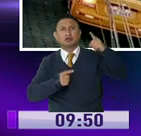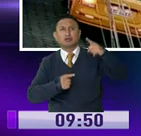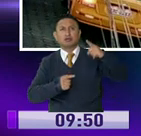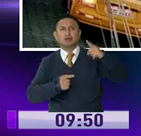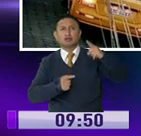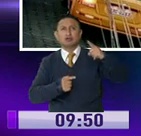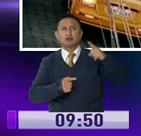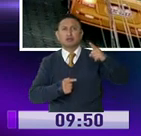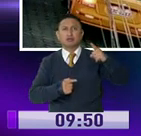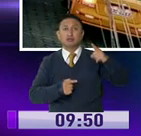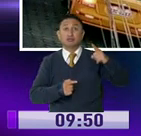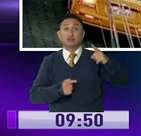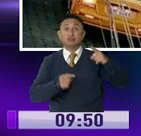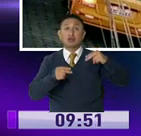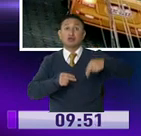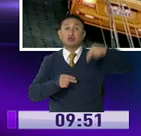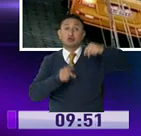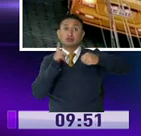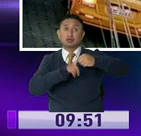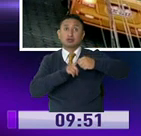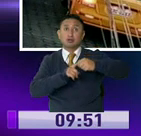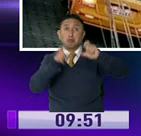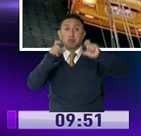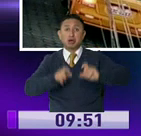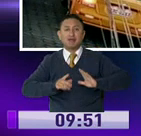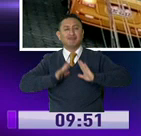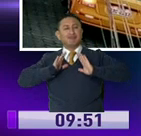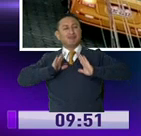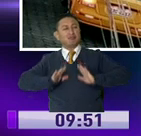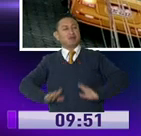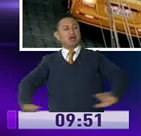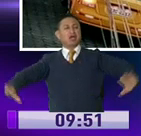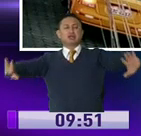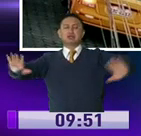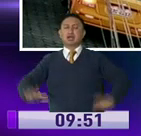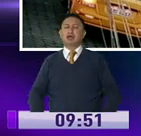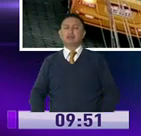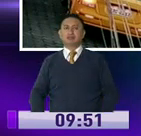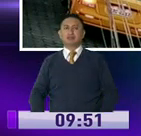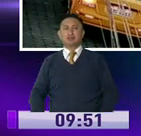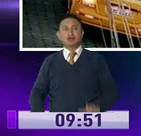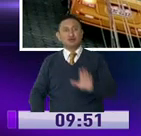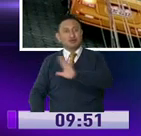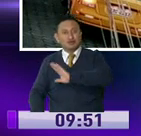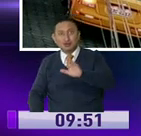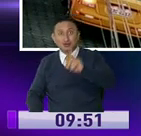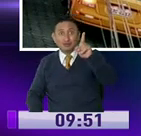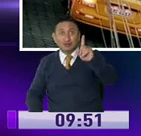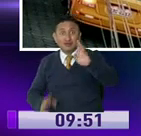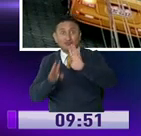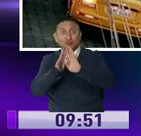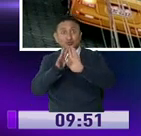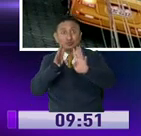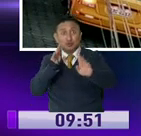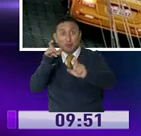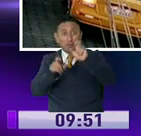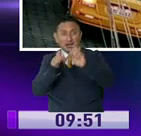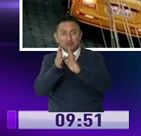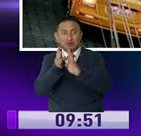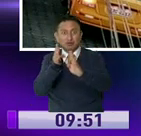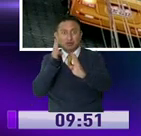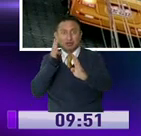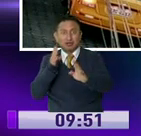eso como dice la ciudadanía, la gente se está relajando y no es así, amigos televidentes, no es así, o sea, no pueden existir estas aglomeraciones. Vean la gente.